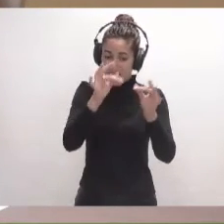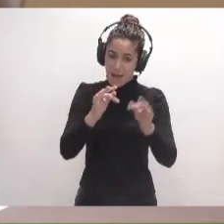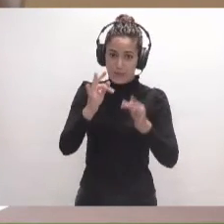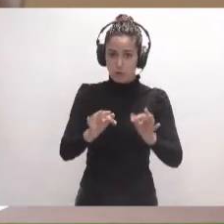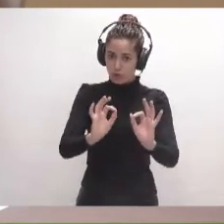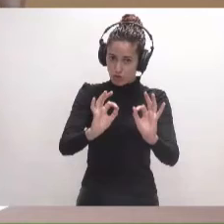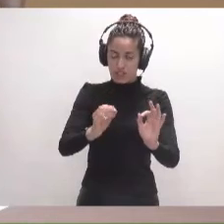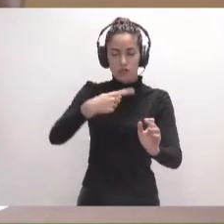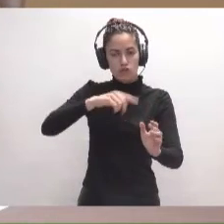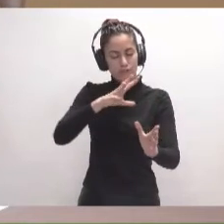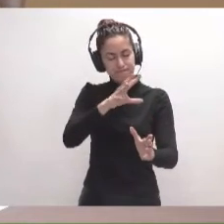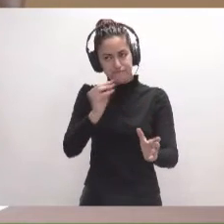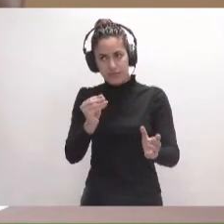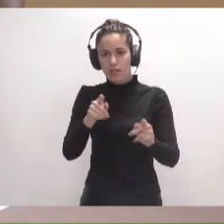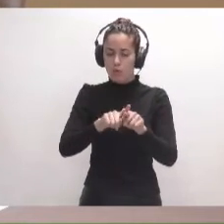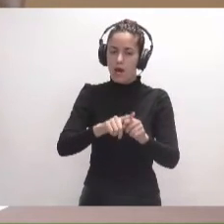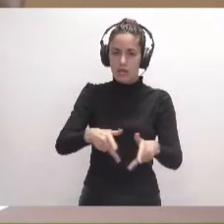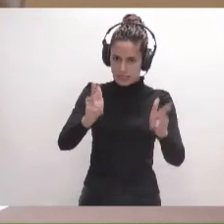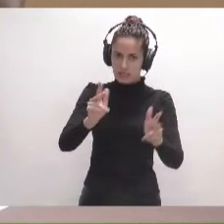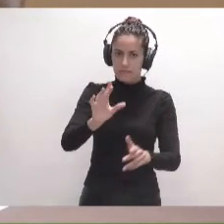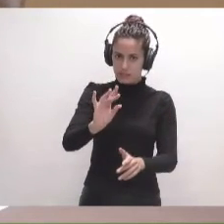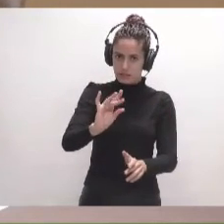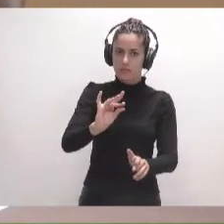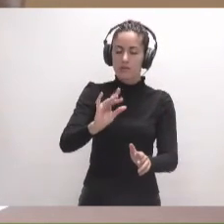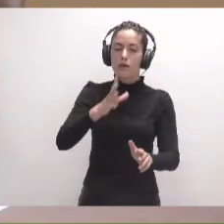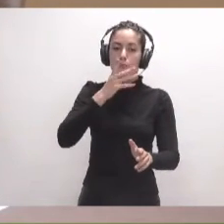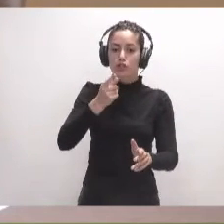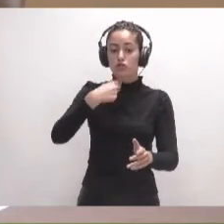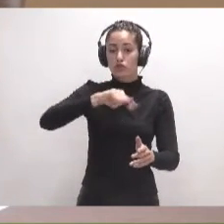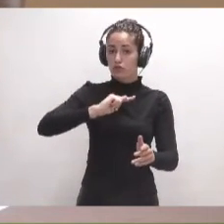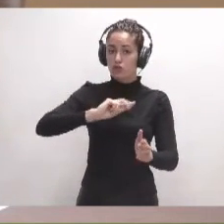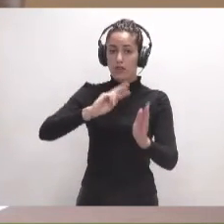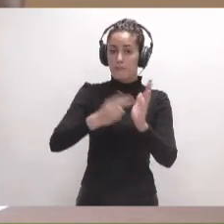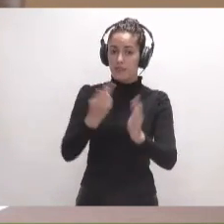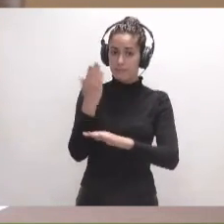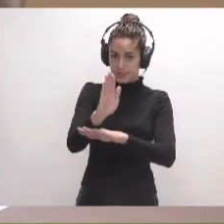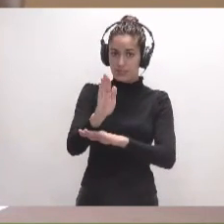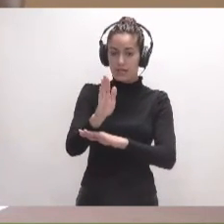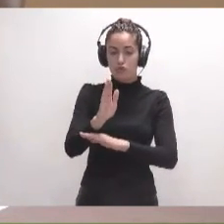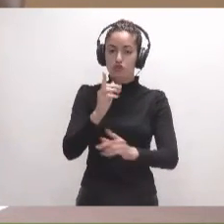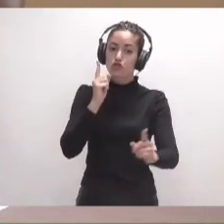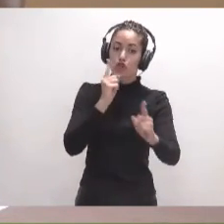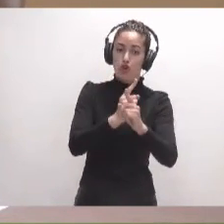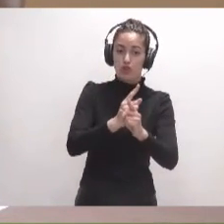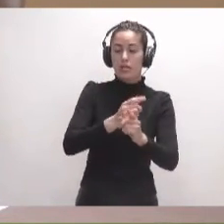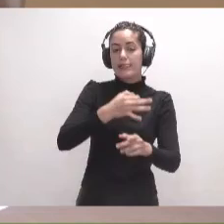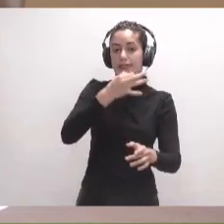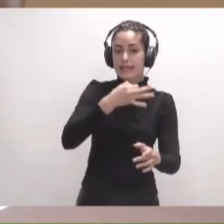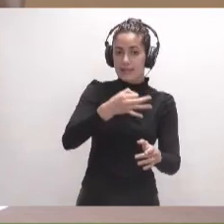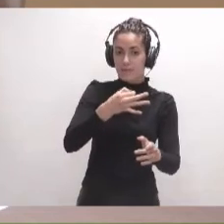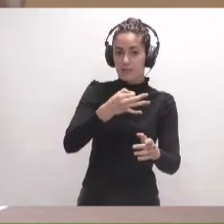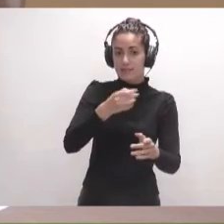que nosotros hemos entendido que son legítimas. Y por eso hemos presentado una enmienda en contra del dictamen